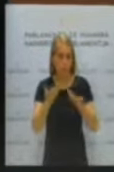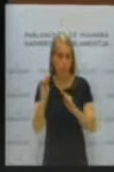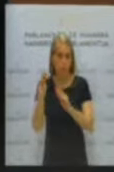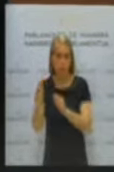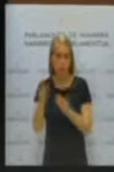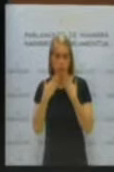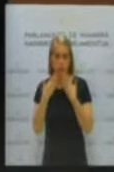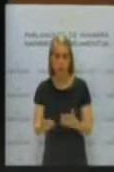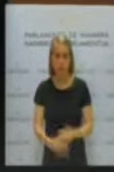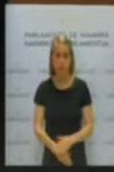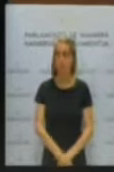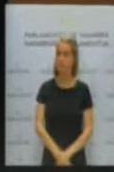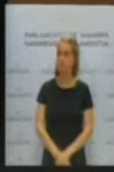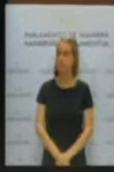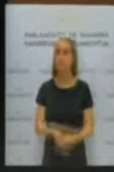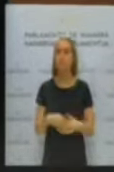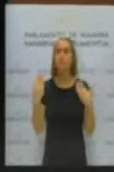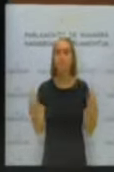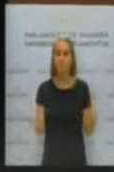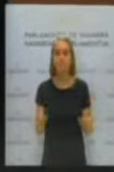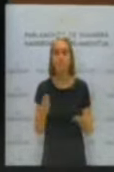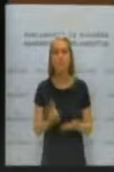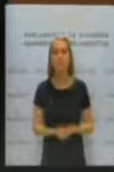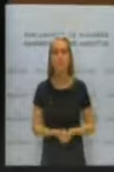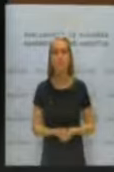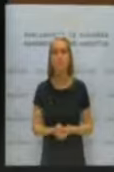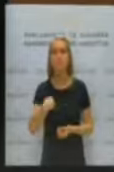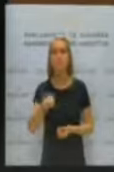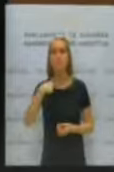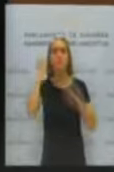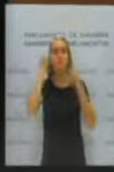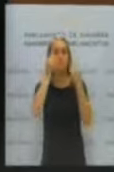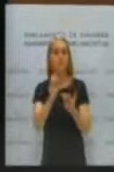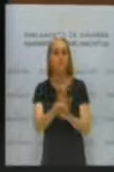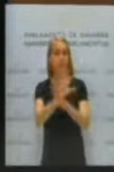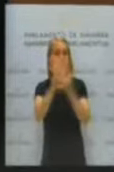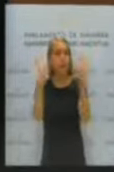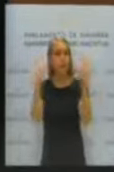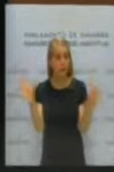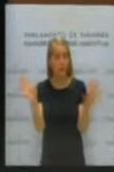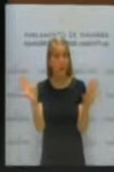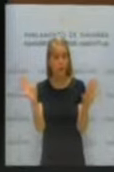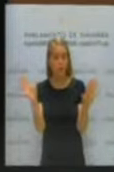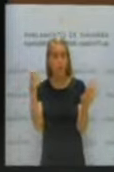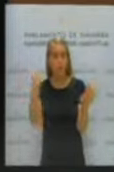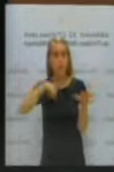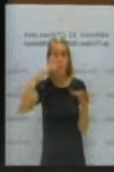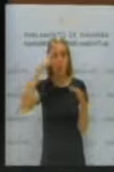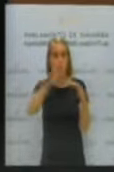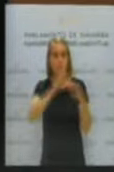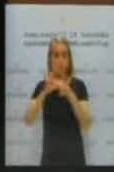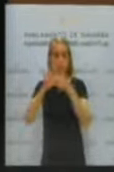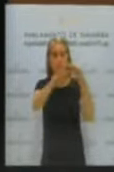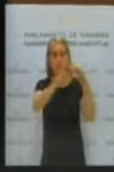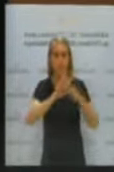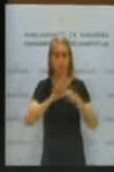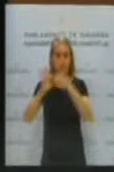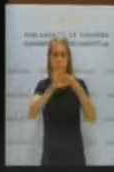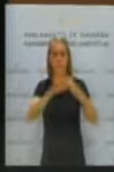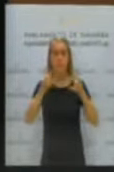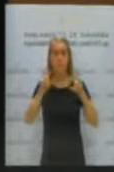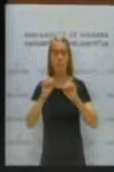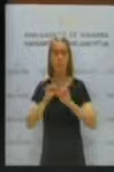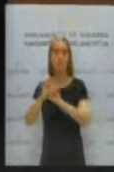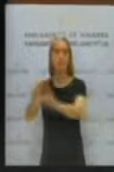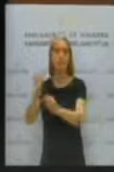En fin, con esto queda claro nuestra coherencia y congruencia en el rechazo a las